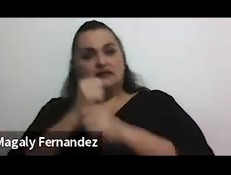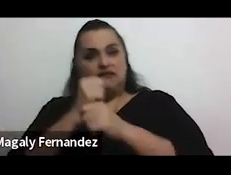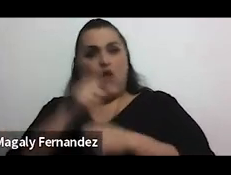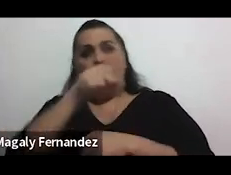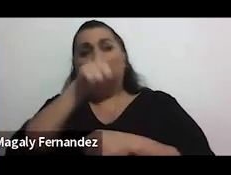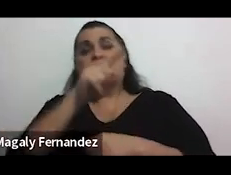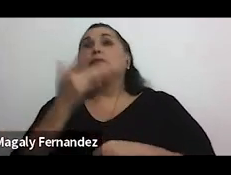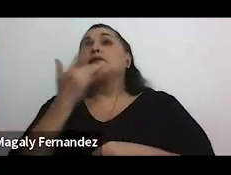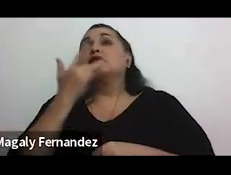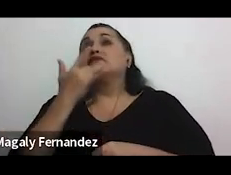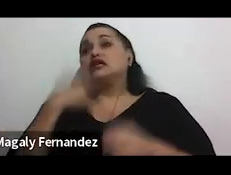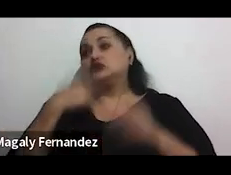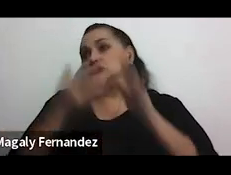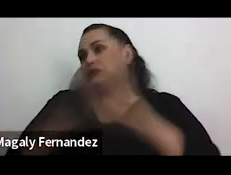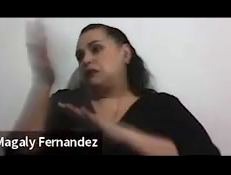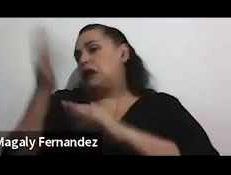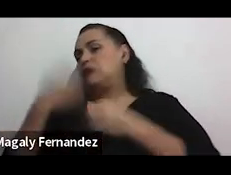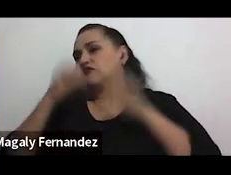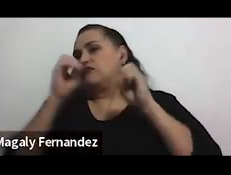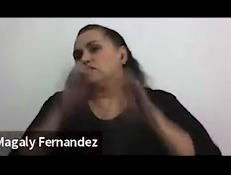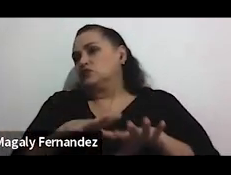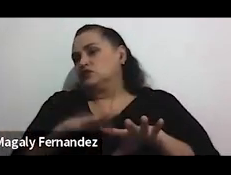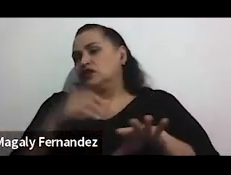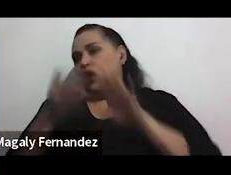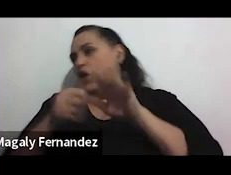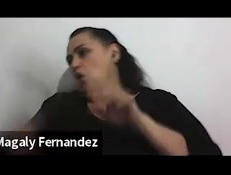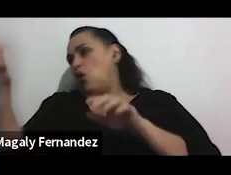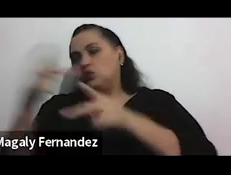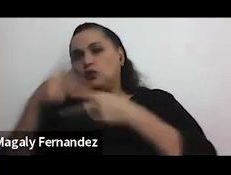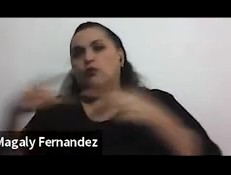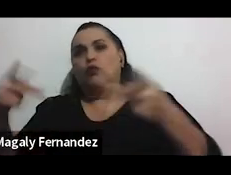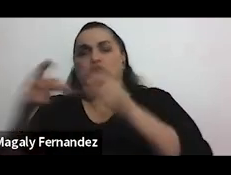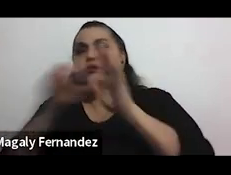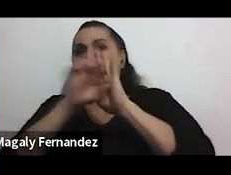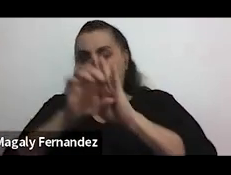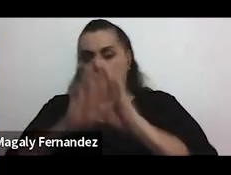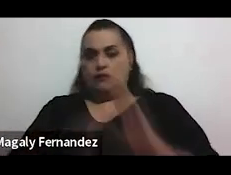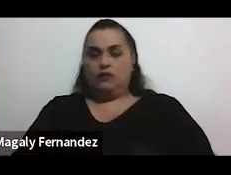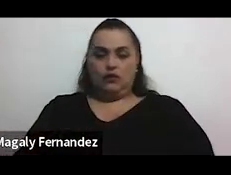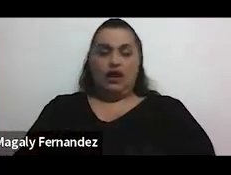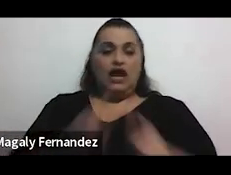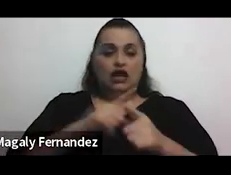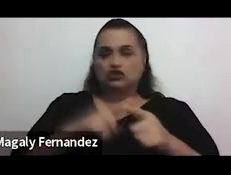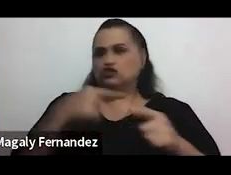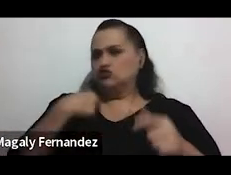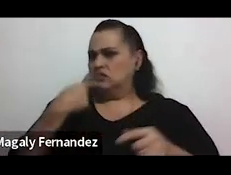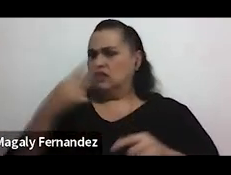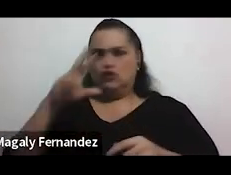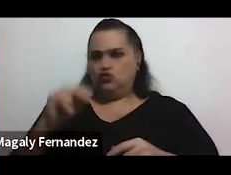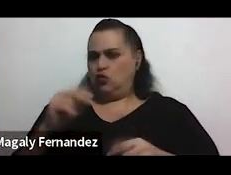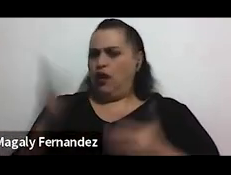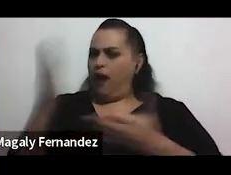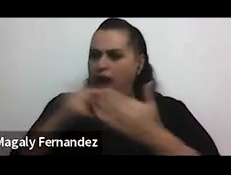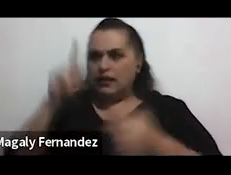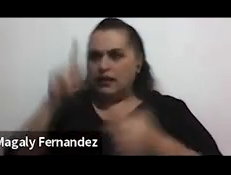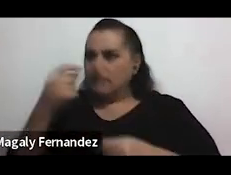preferían eran irse de ahí e irse para otro puesto por ejemplo entonces yo dije no alguien tiene que hablar aquí